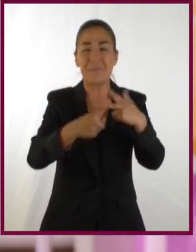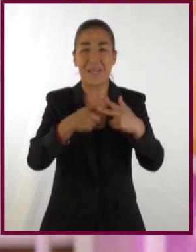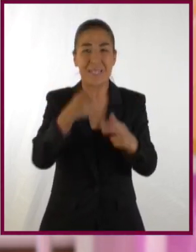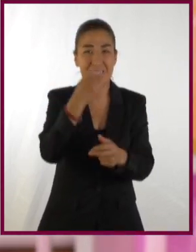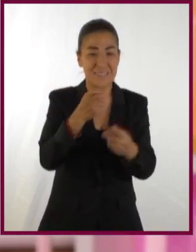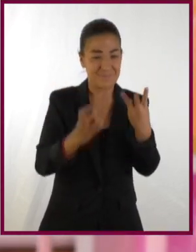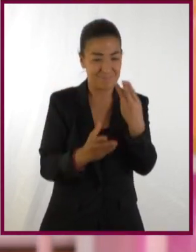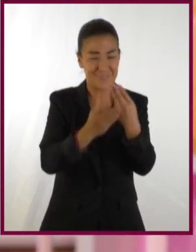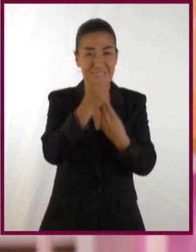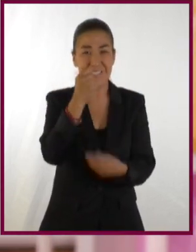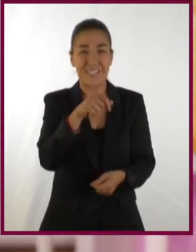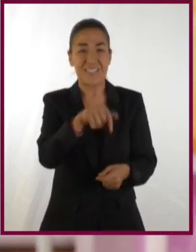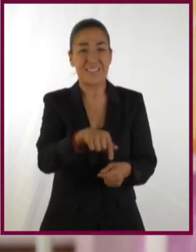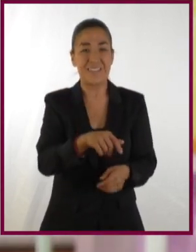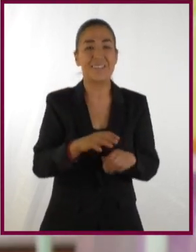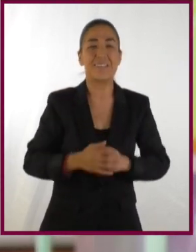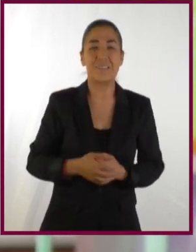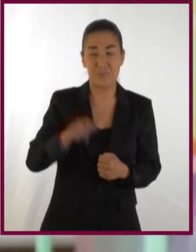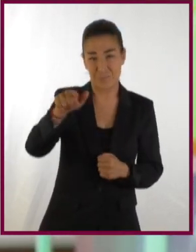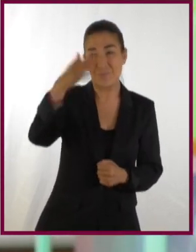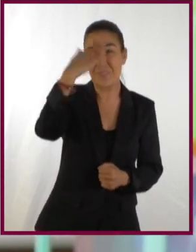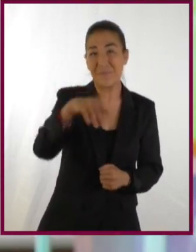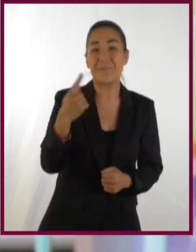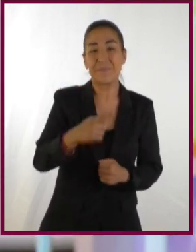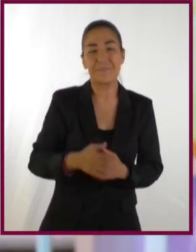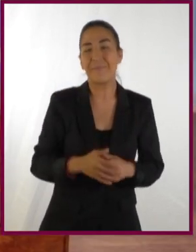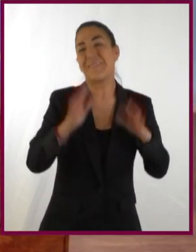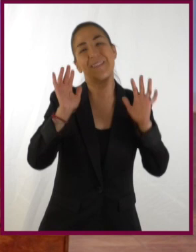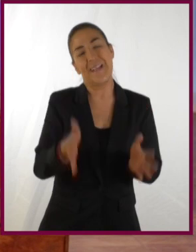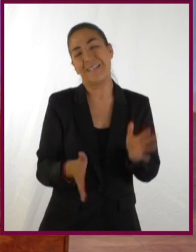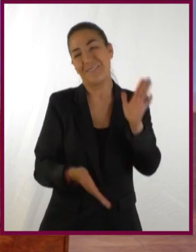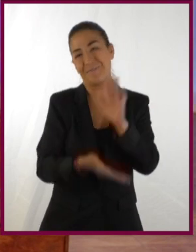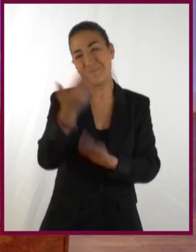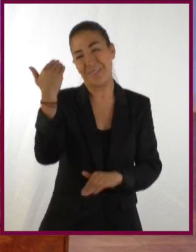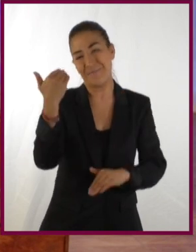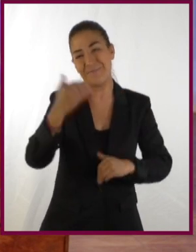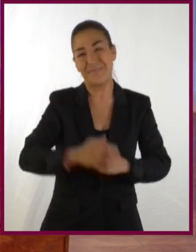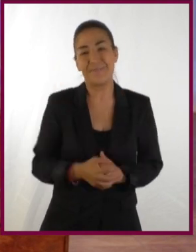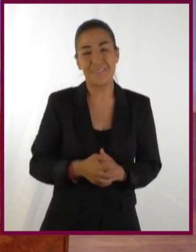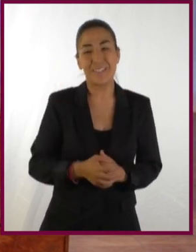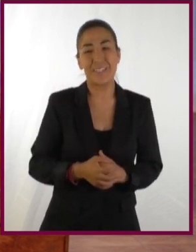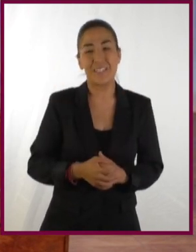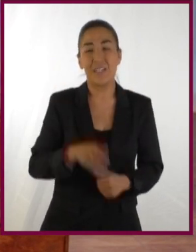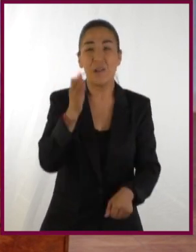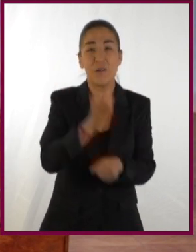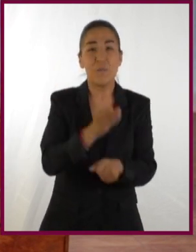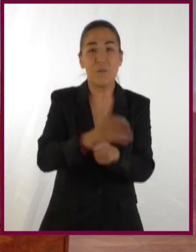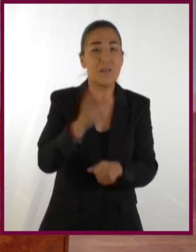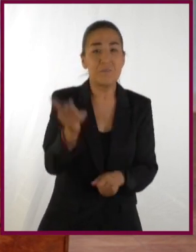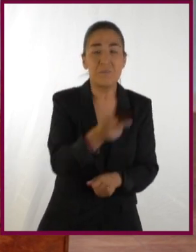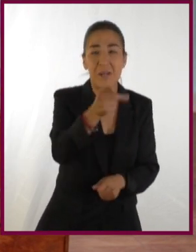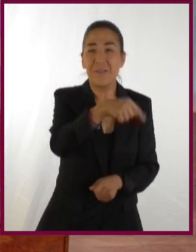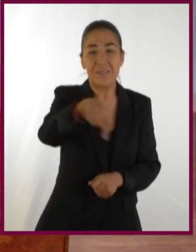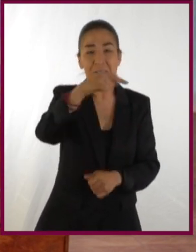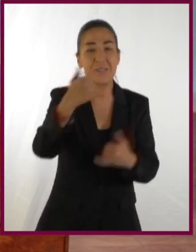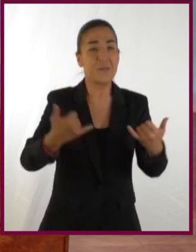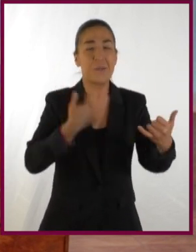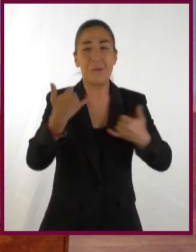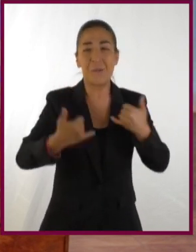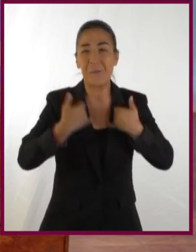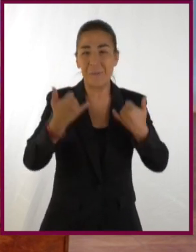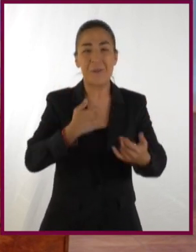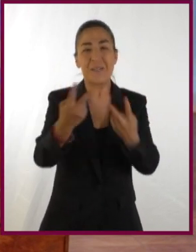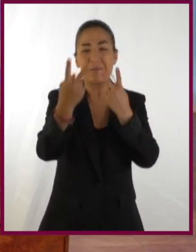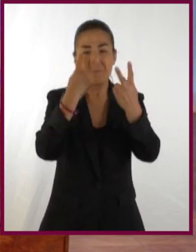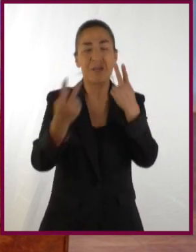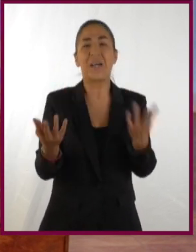en serio hay muchísimas matemáticas en estas tres leyes, ¿eh? Y ¿sabes qué? ¿Qué? Ya nos vamos. ¿Y hoy no hay